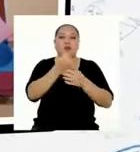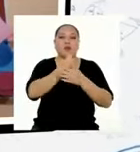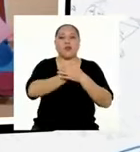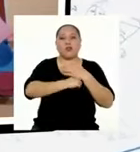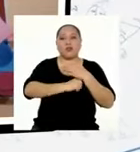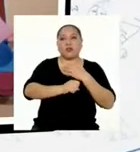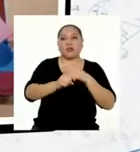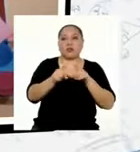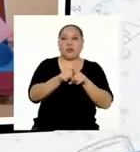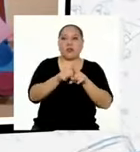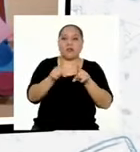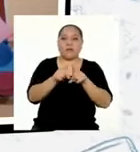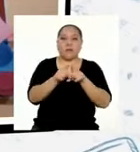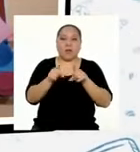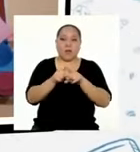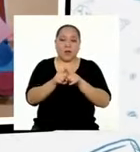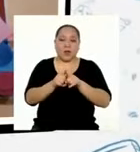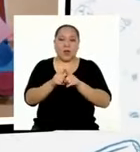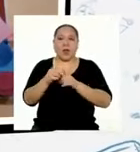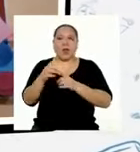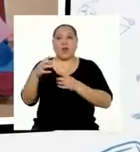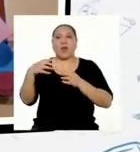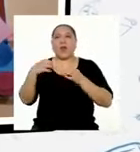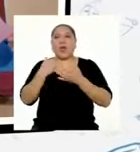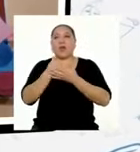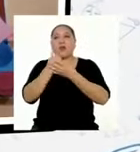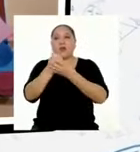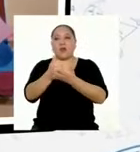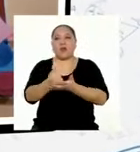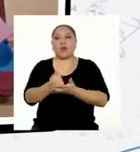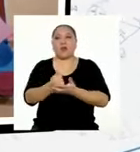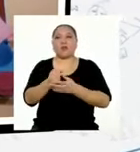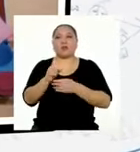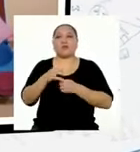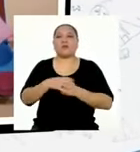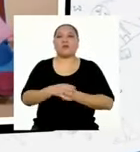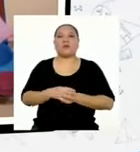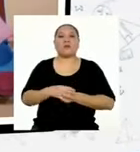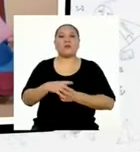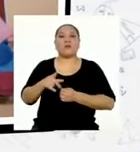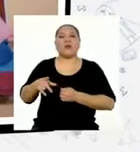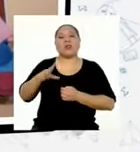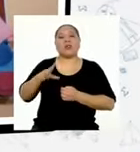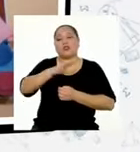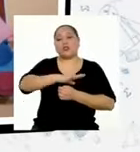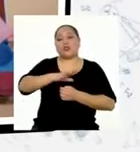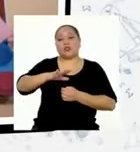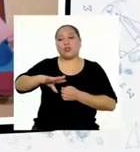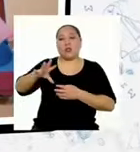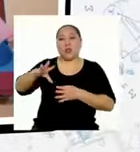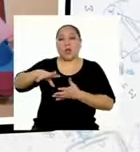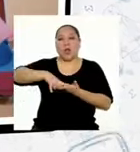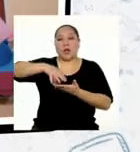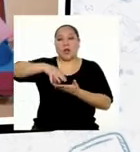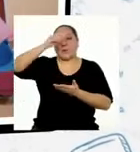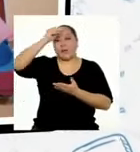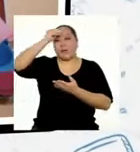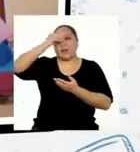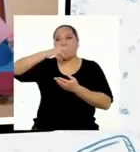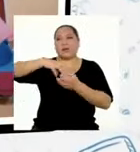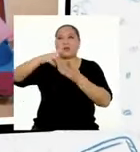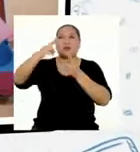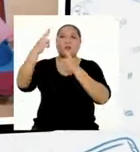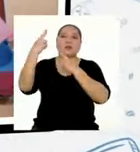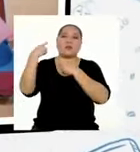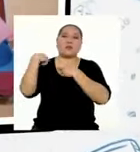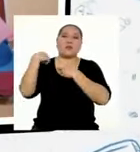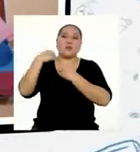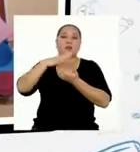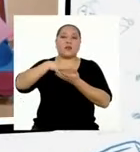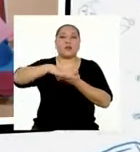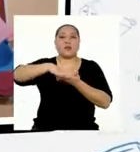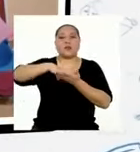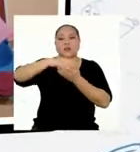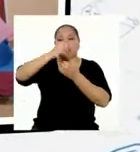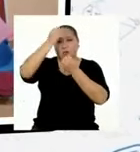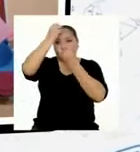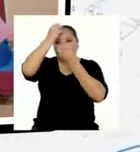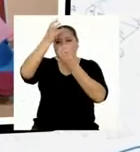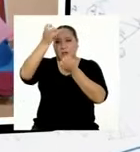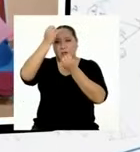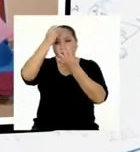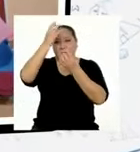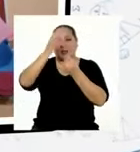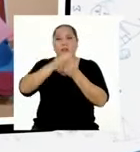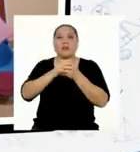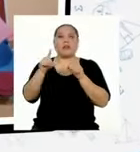ayudarlos en sus actividades. Y los niños, que aprendan a ser más responsables y obedientes. Y así